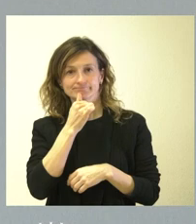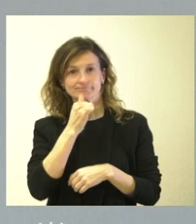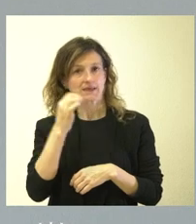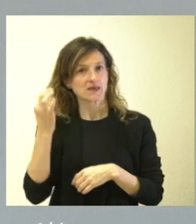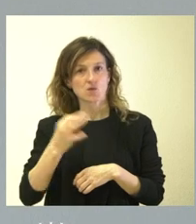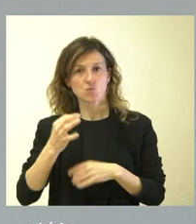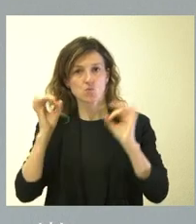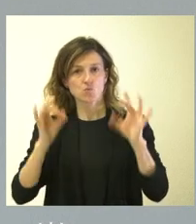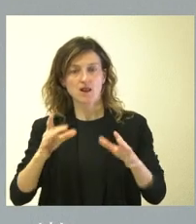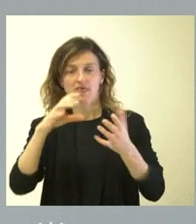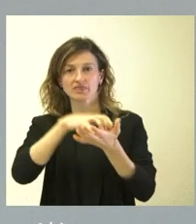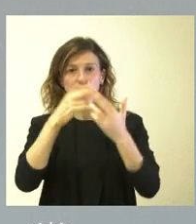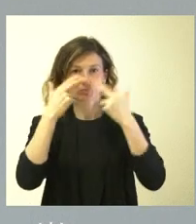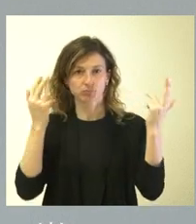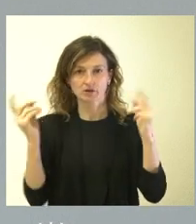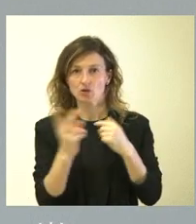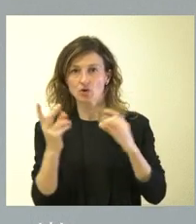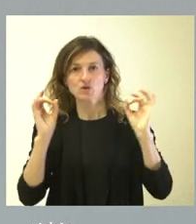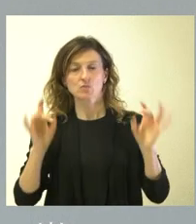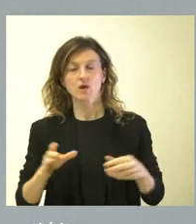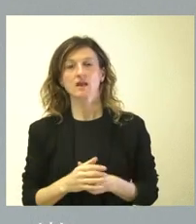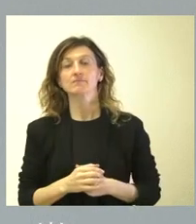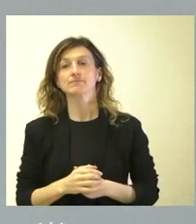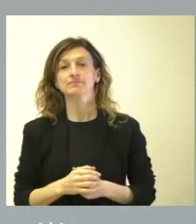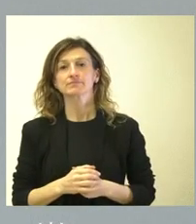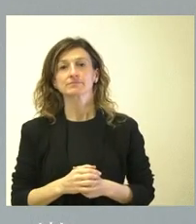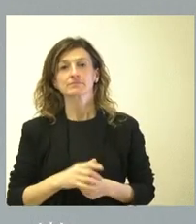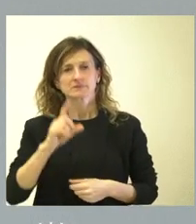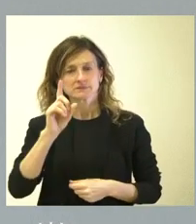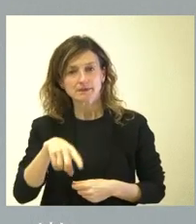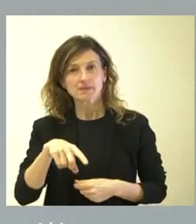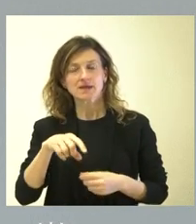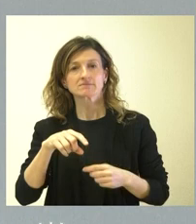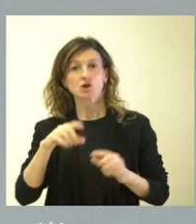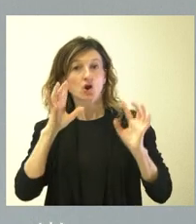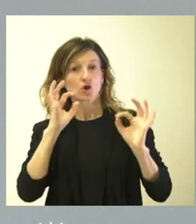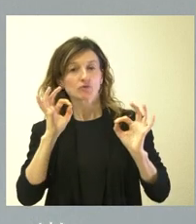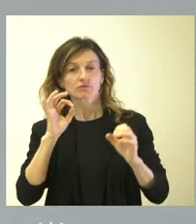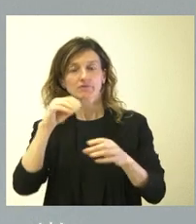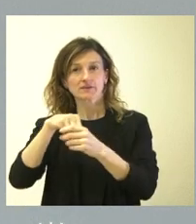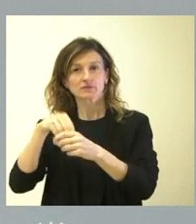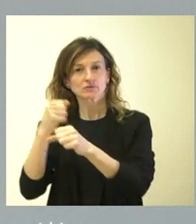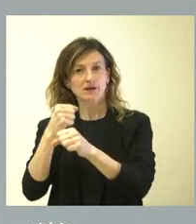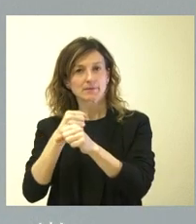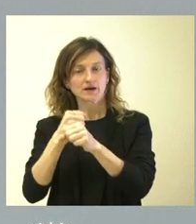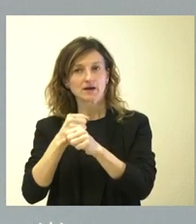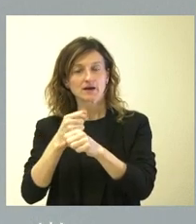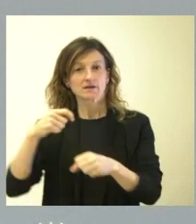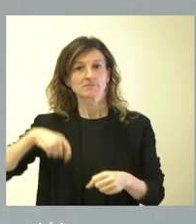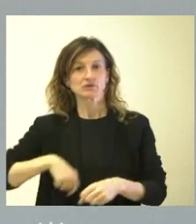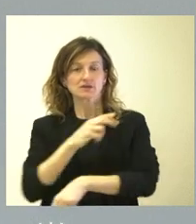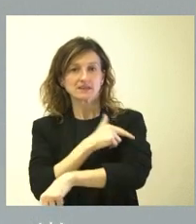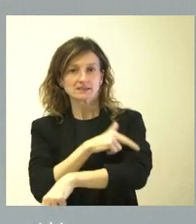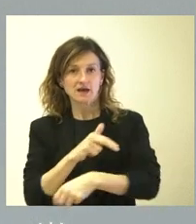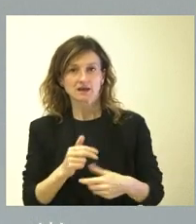cumplir los centros públicos. Y, además, como es natural, están allí trabajando personales sanitarios